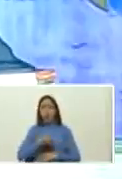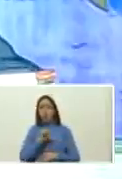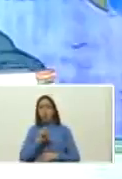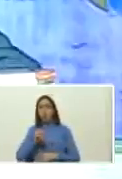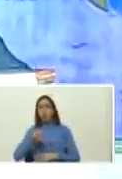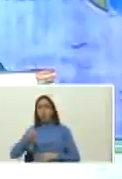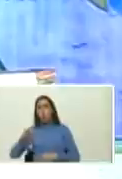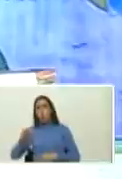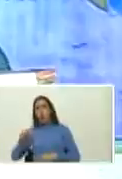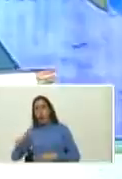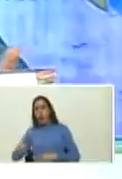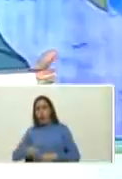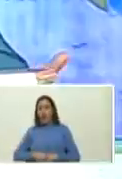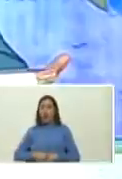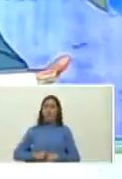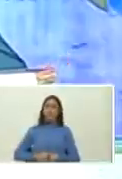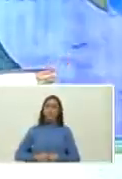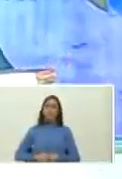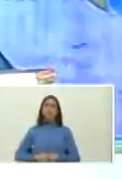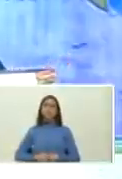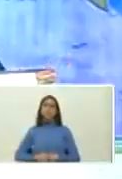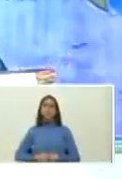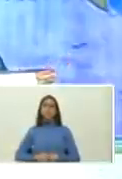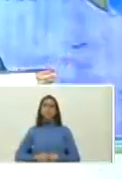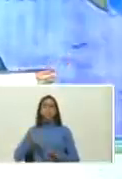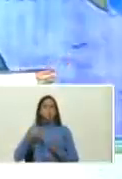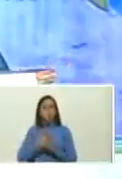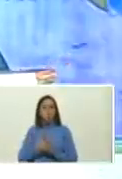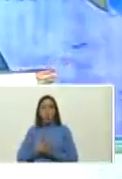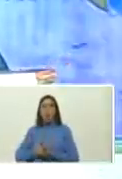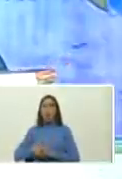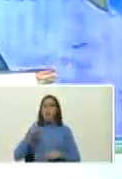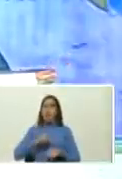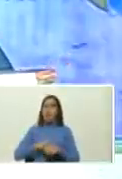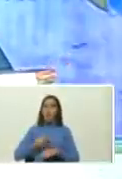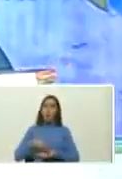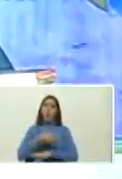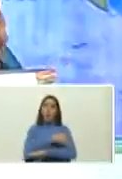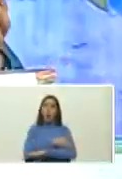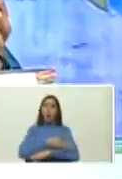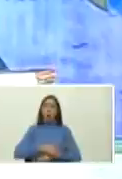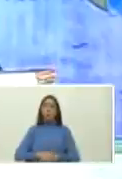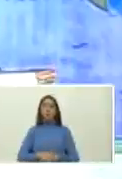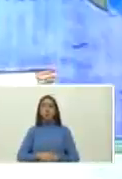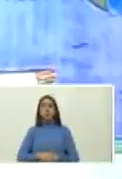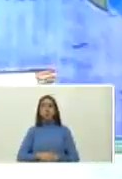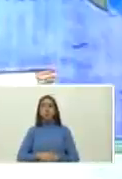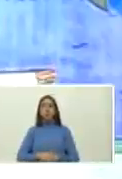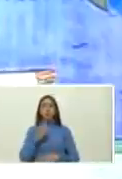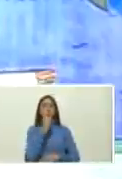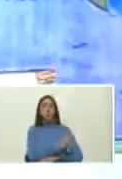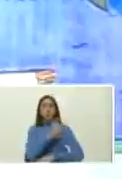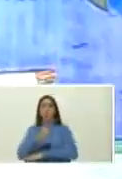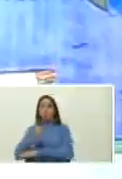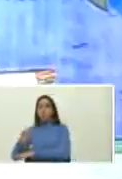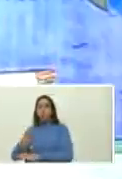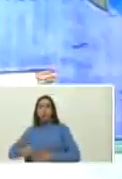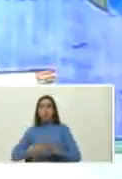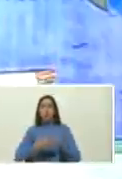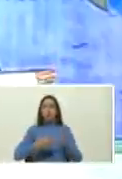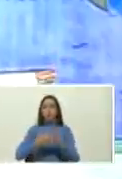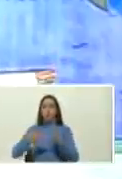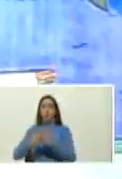quien impuso a Somoza durante décadas dictaduras oprobiosas asesinas